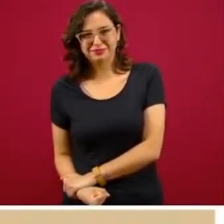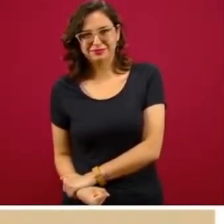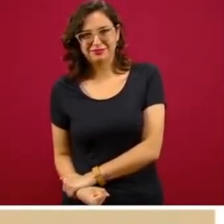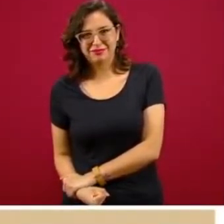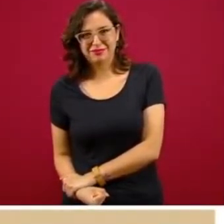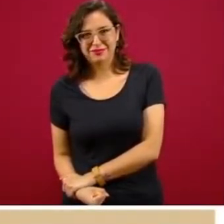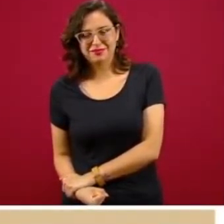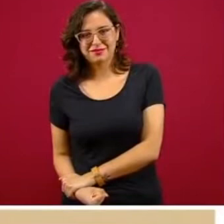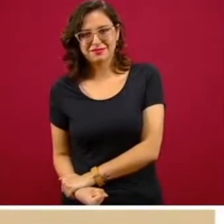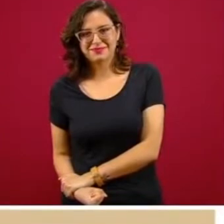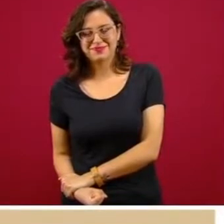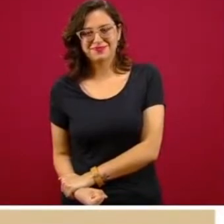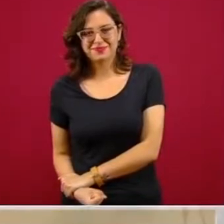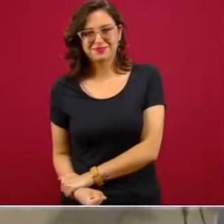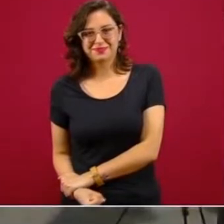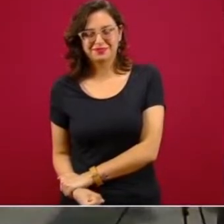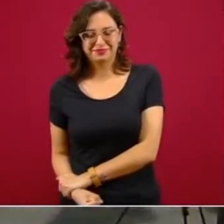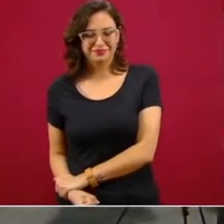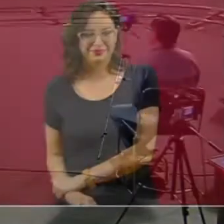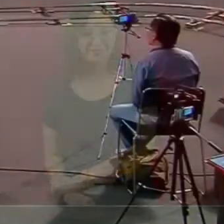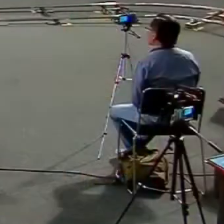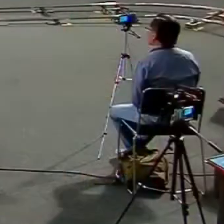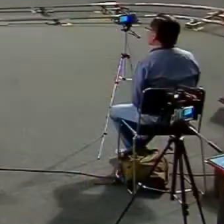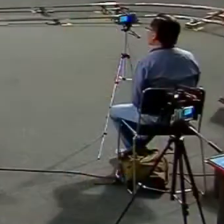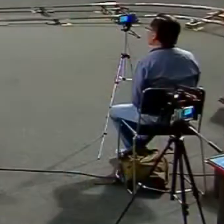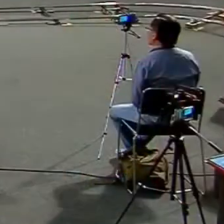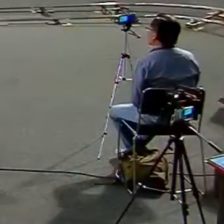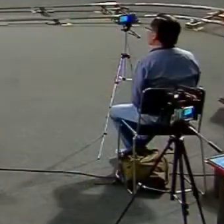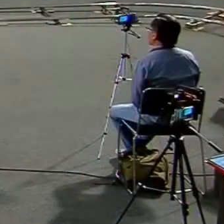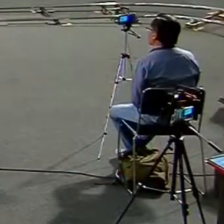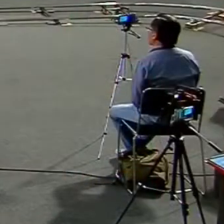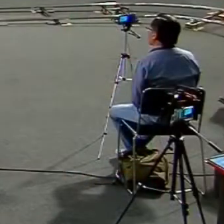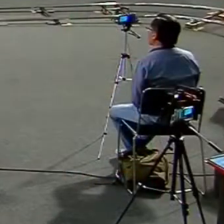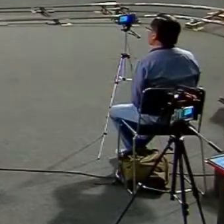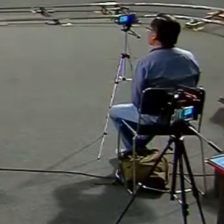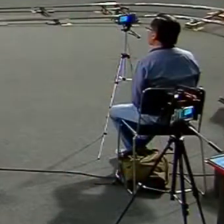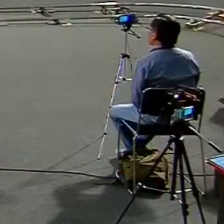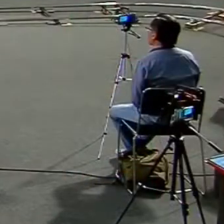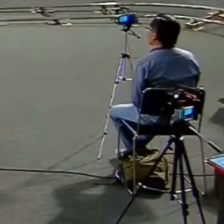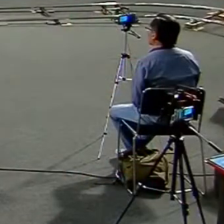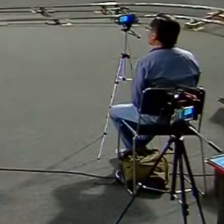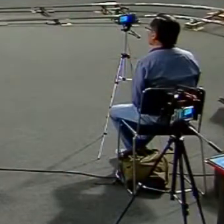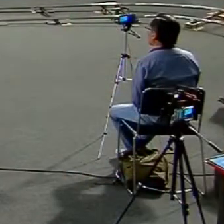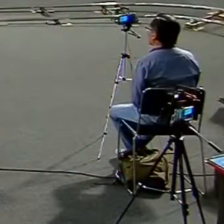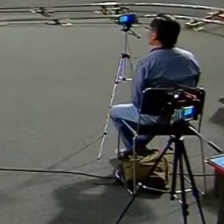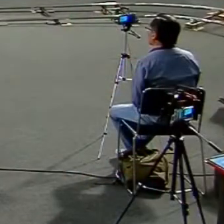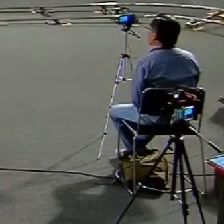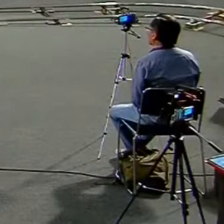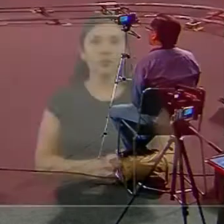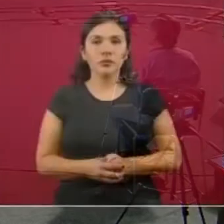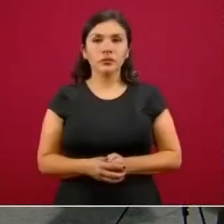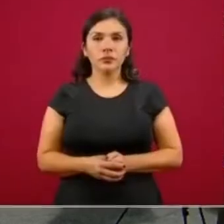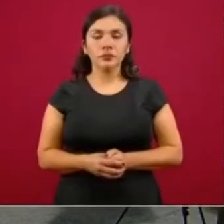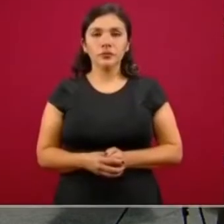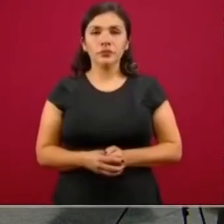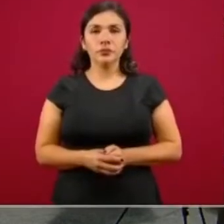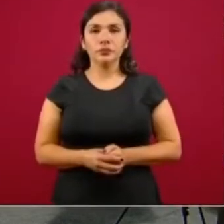personas que han dado positiva a la prueba para SARS-CoV-2 de 165,400 y 55.